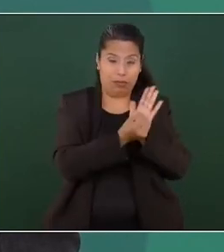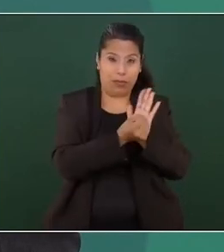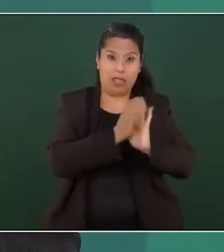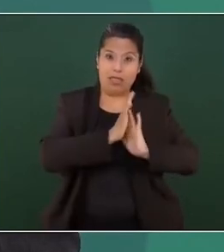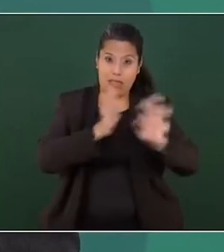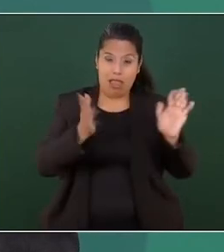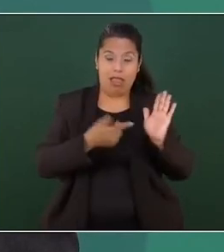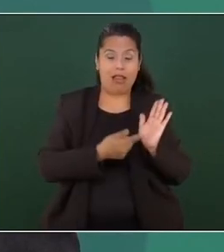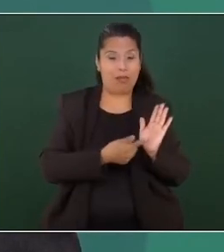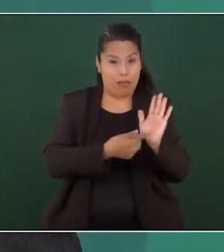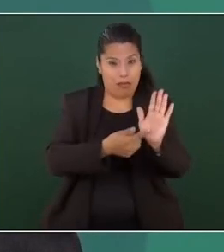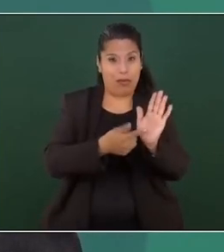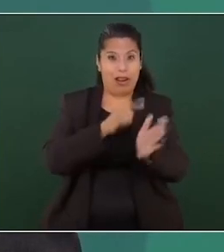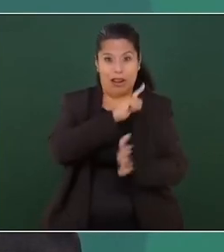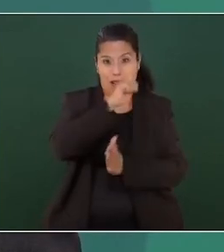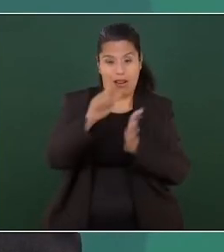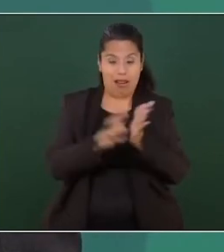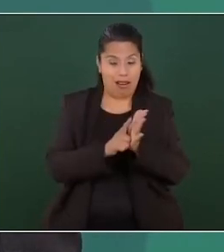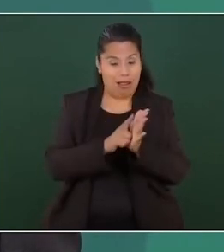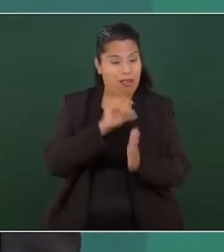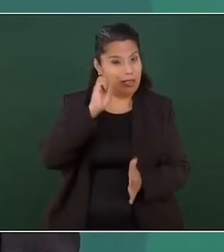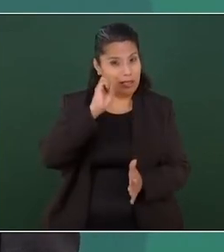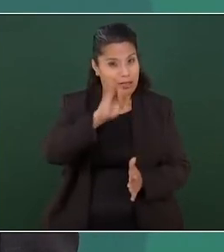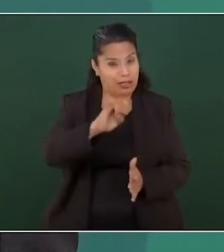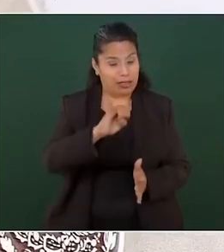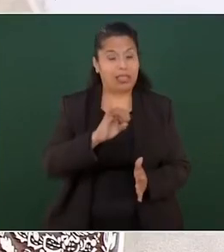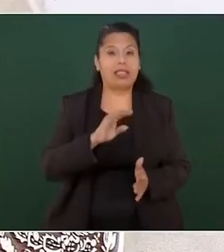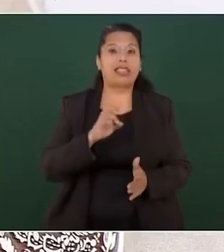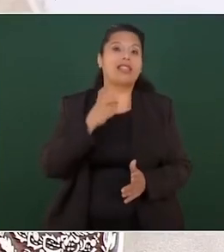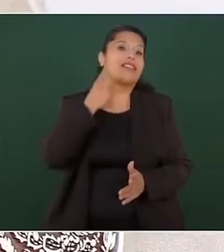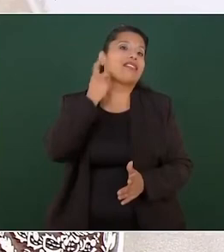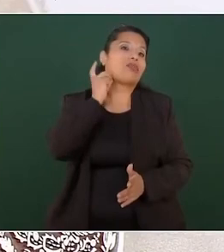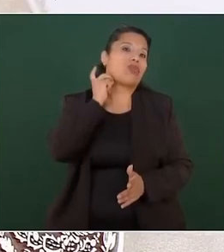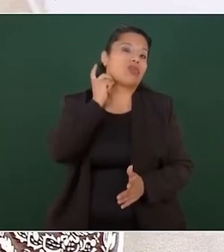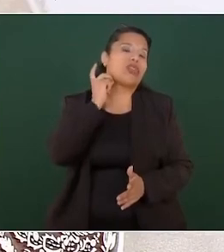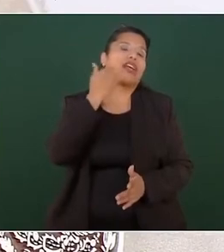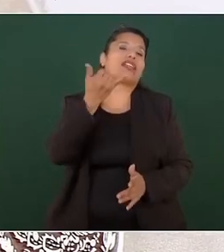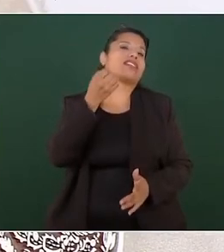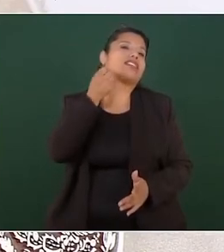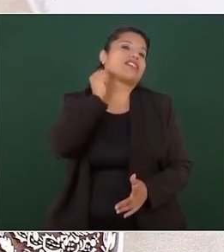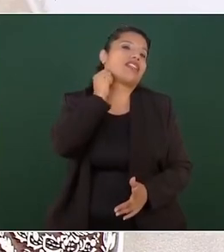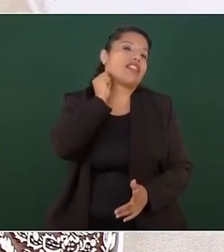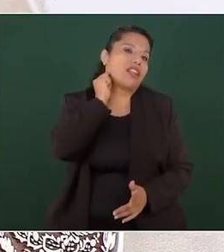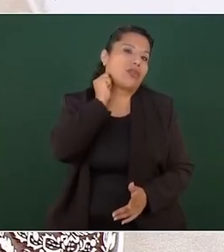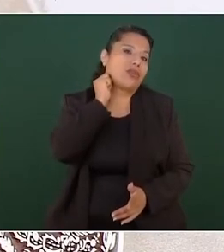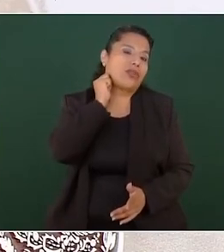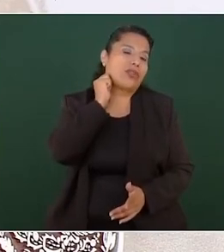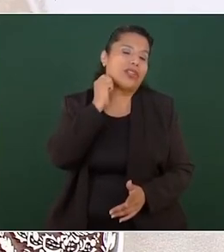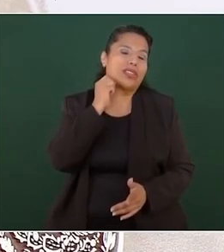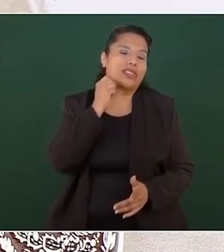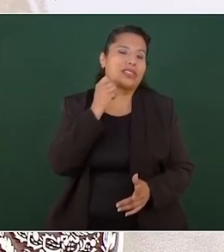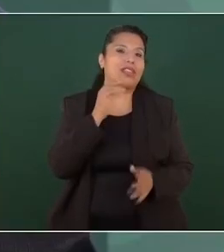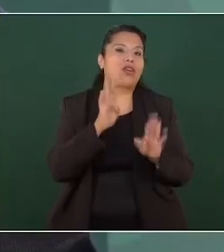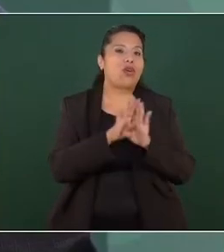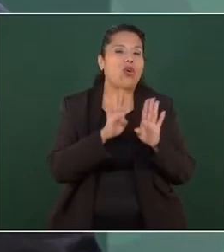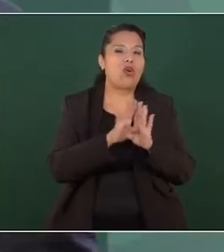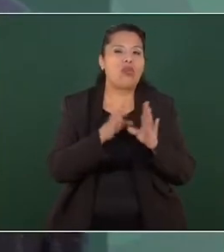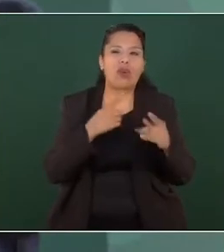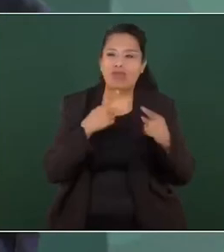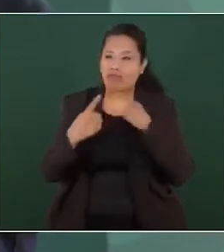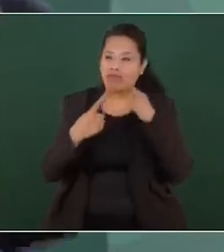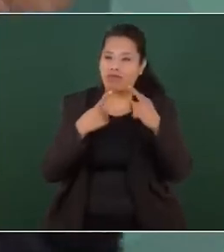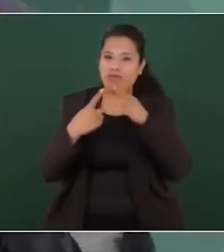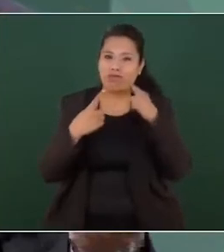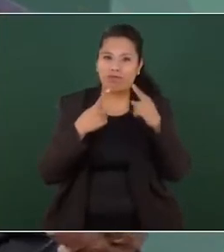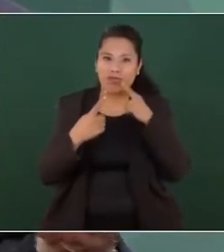esta ley, diputados y senadores, y